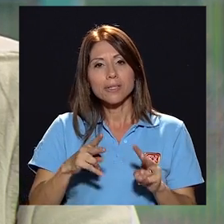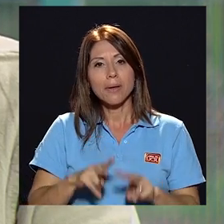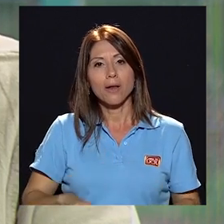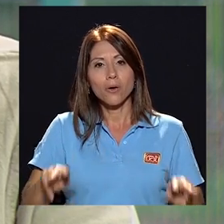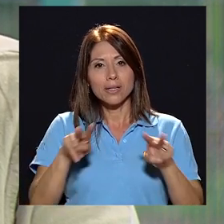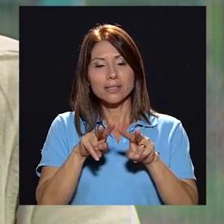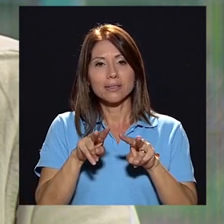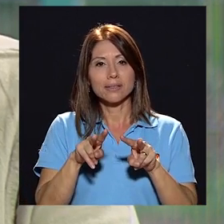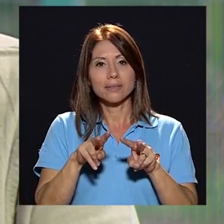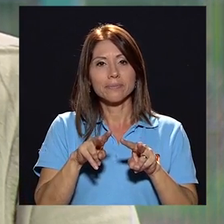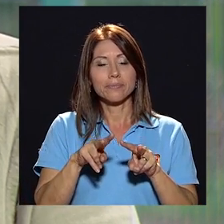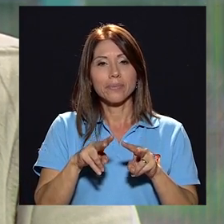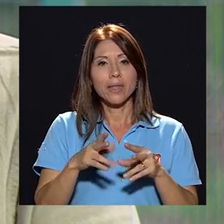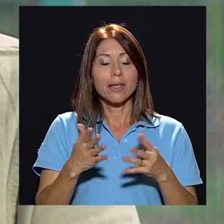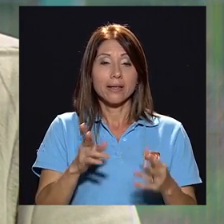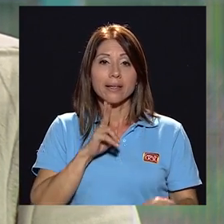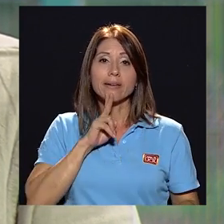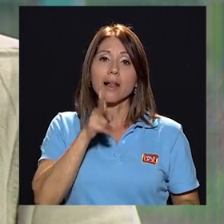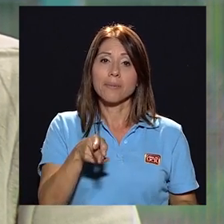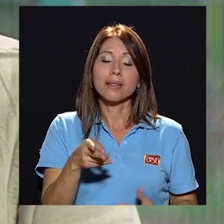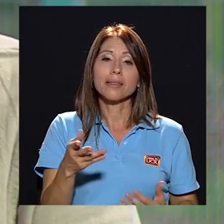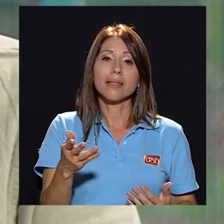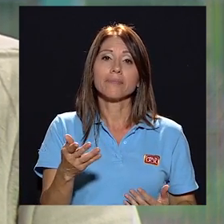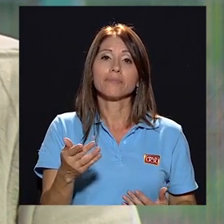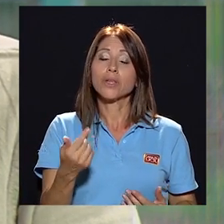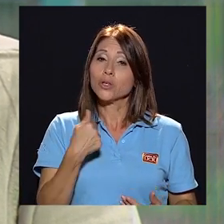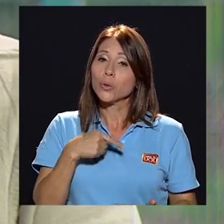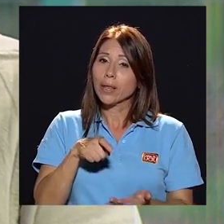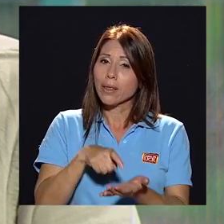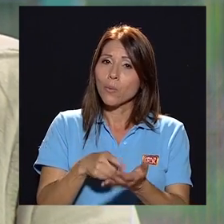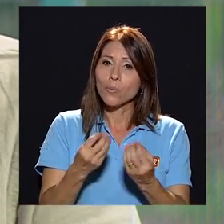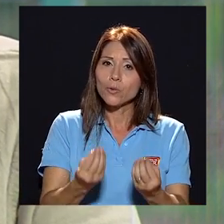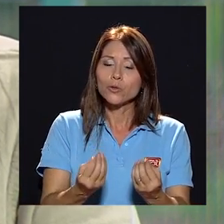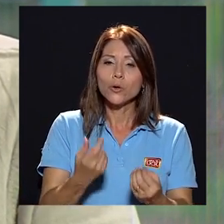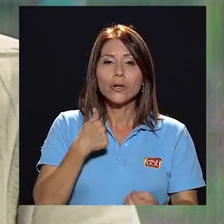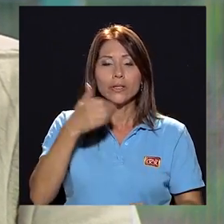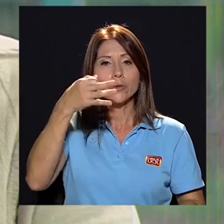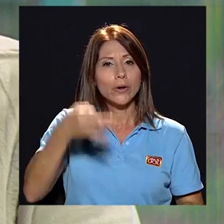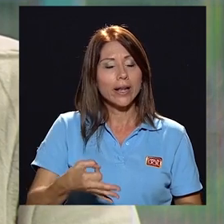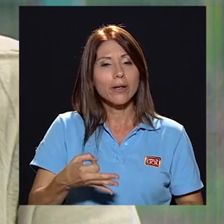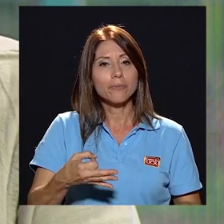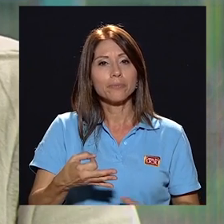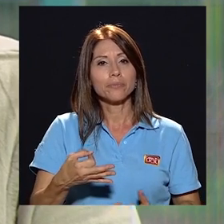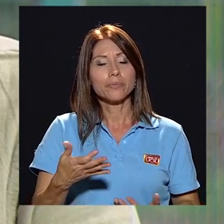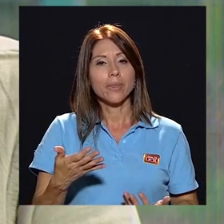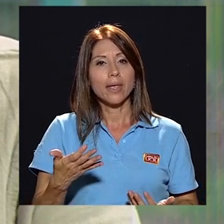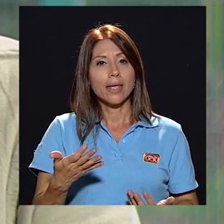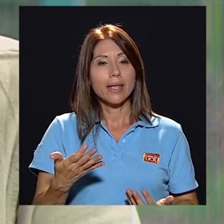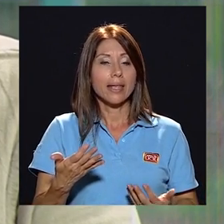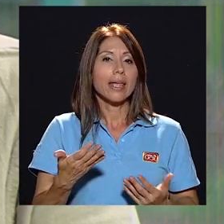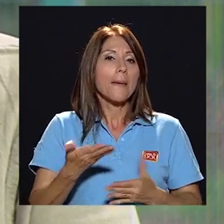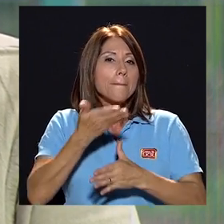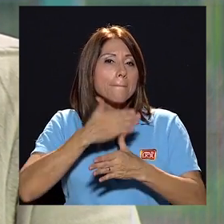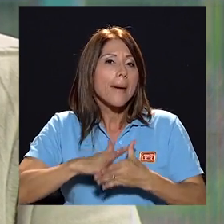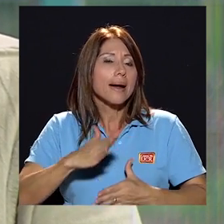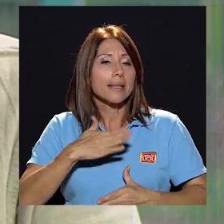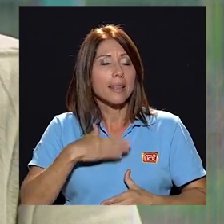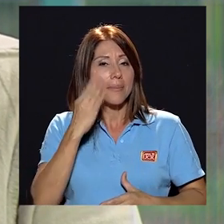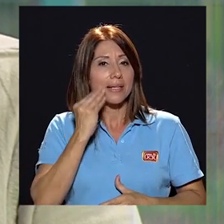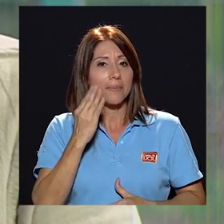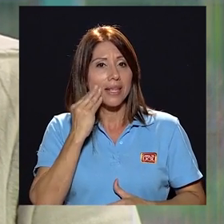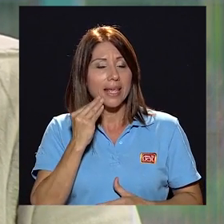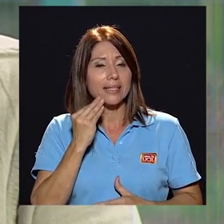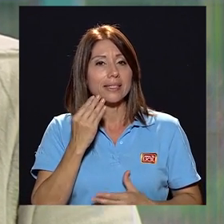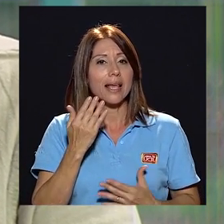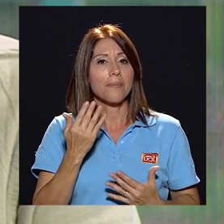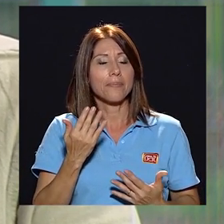de mis valores al cual realmente le debo mucho y creo que perfectamente parte de mi